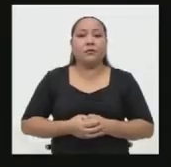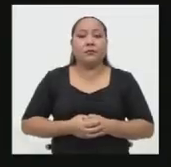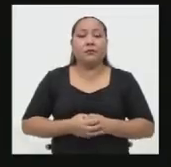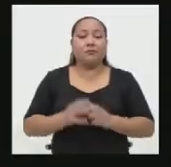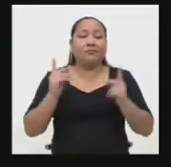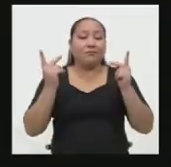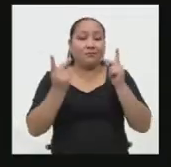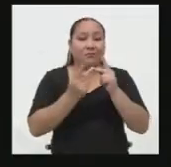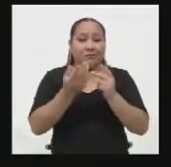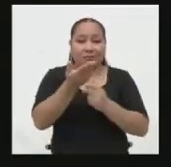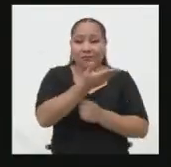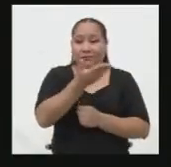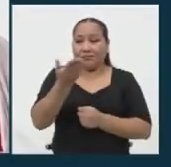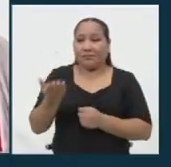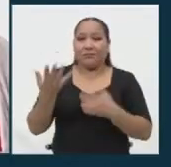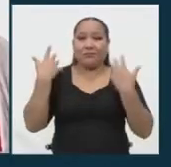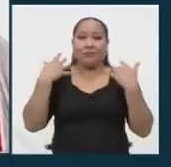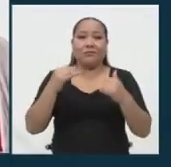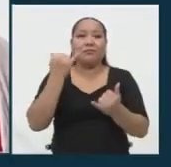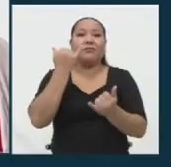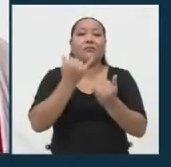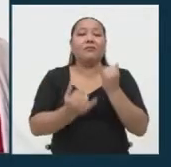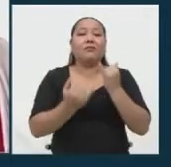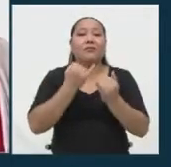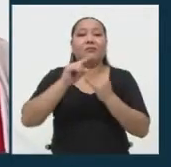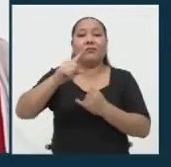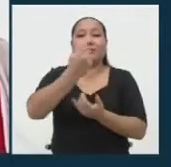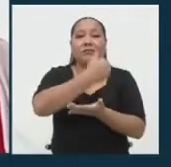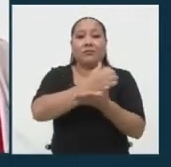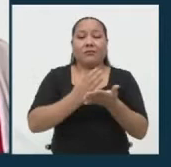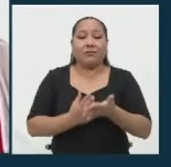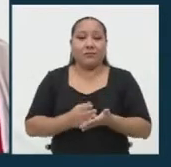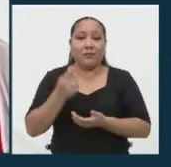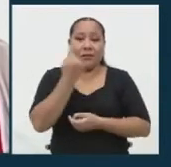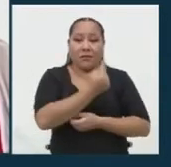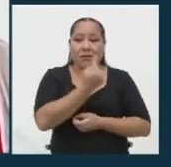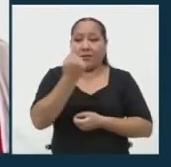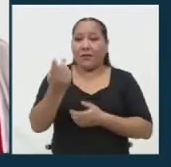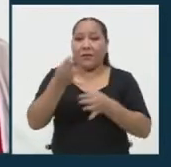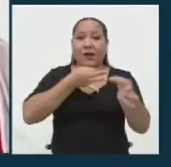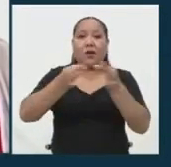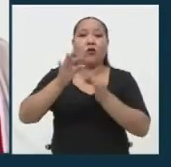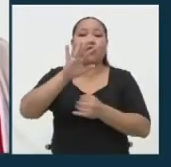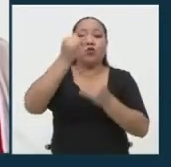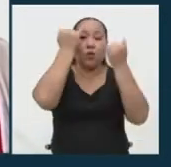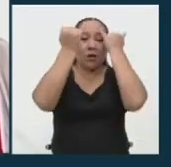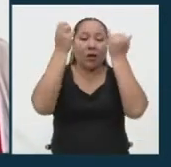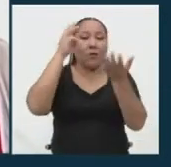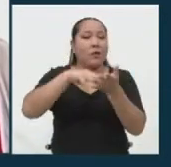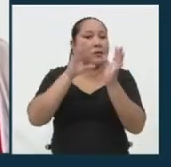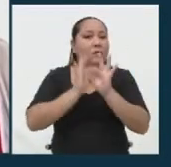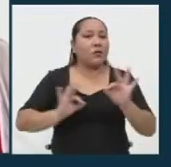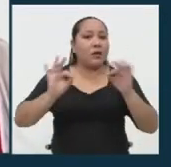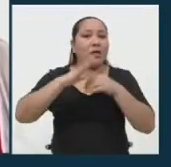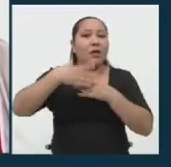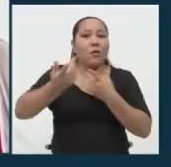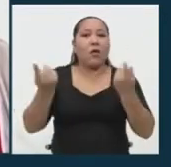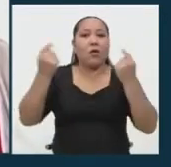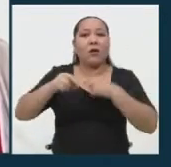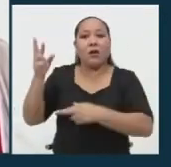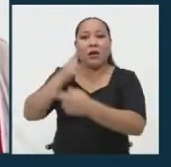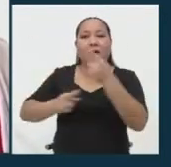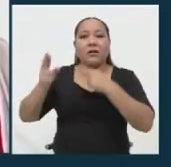Perfecto, candidatas. Hemos llegado al final del primer bloque en el que cada una ha expuesto su propuesta a bandera. Después del corte,